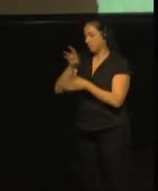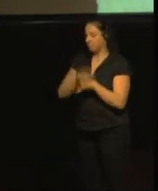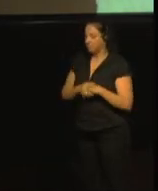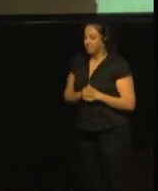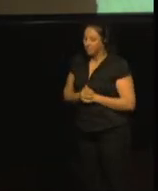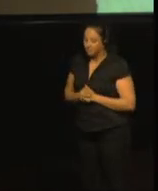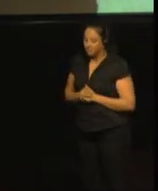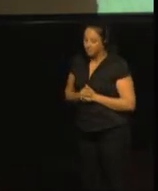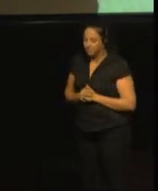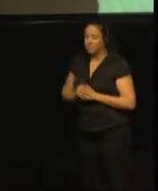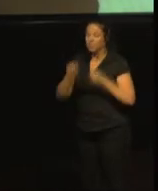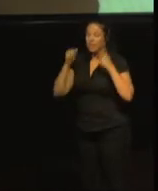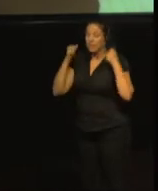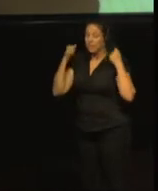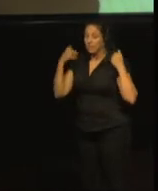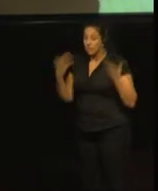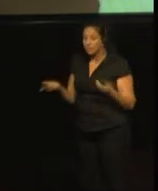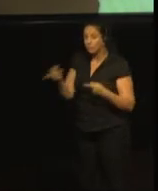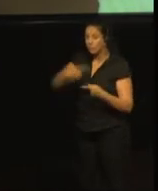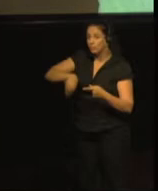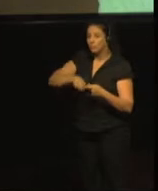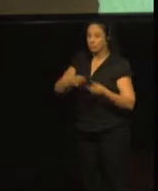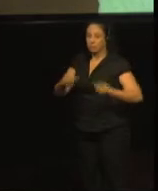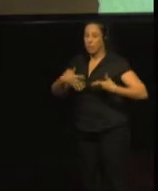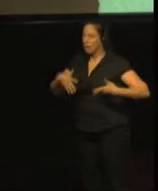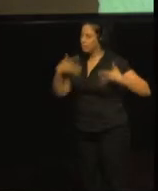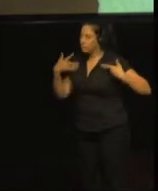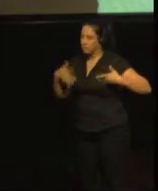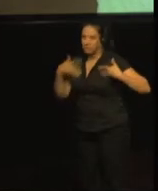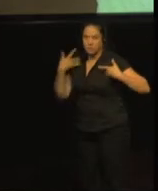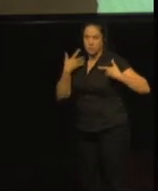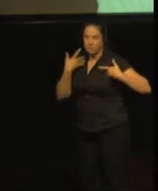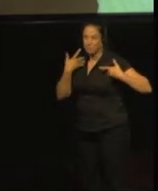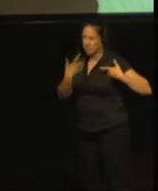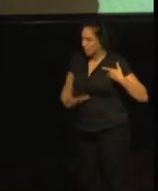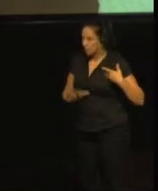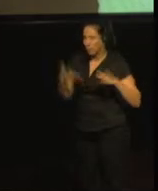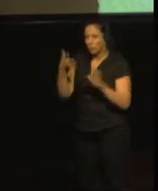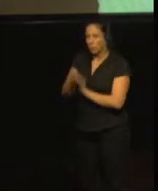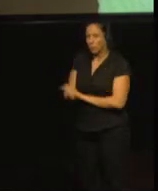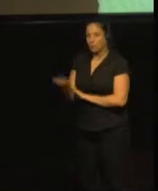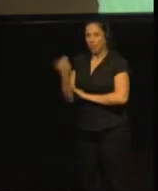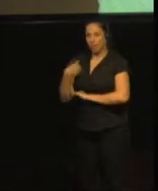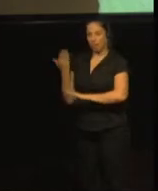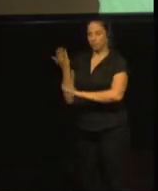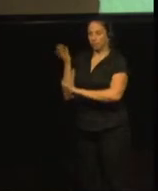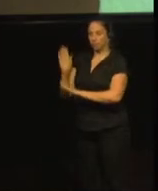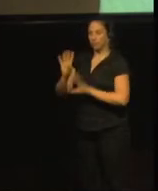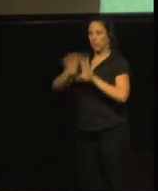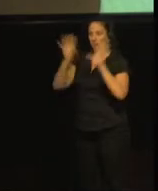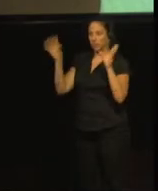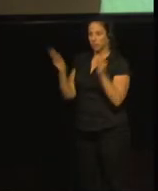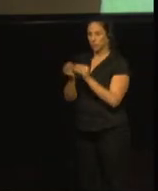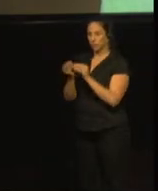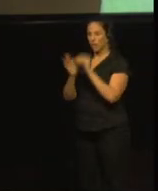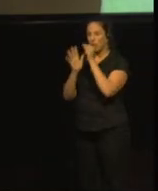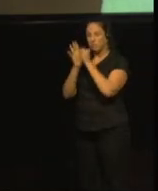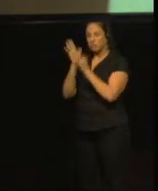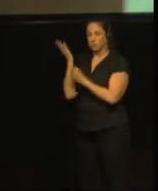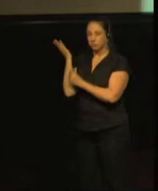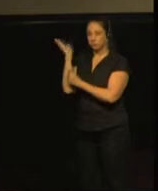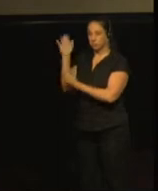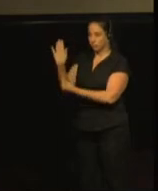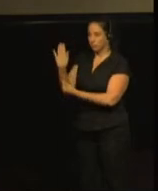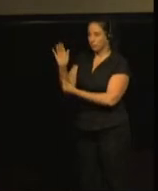Y claro, estamos muy contentas y satisfechas porque podemos presentar los resultados del